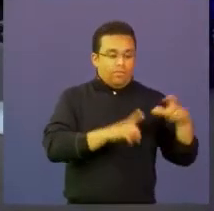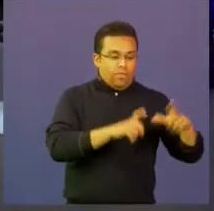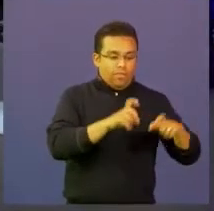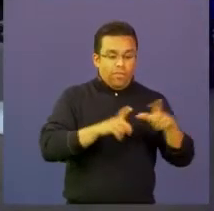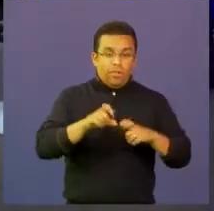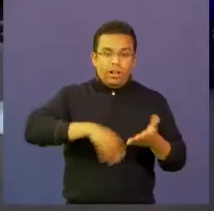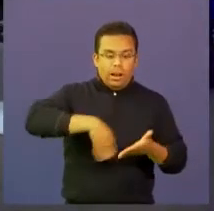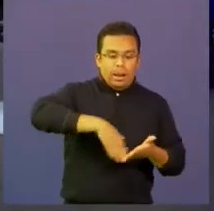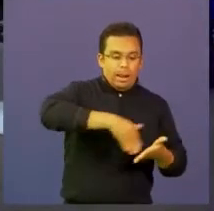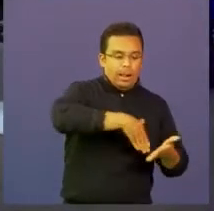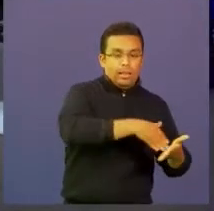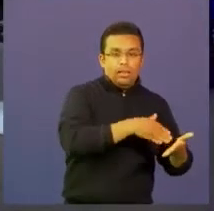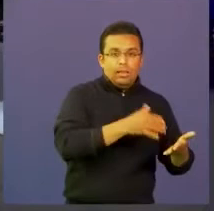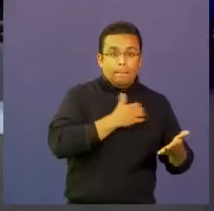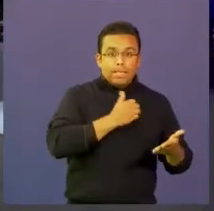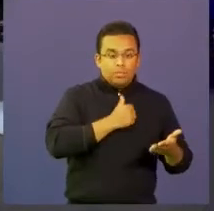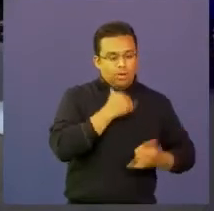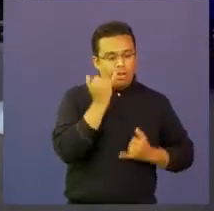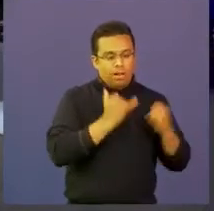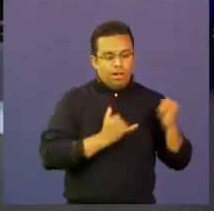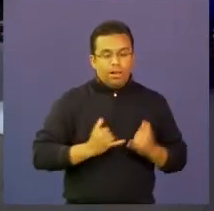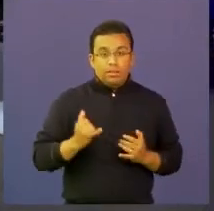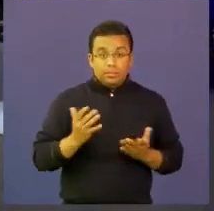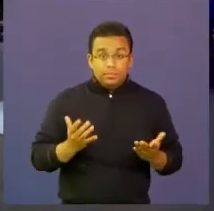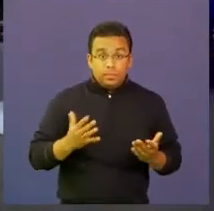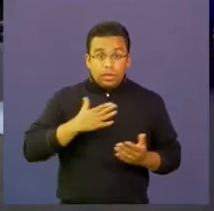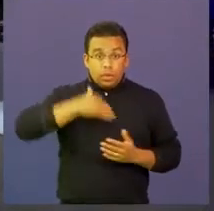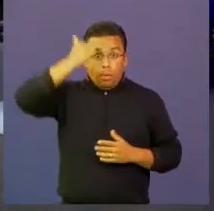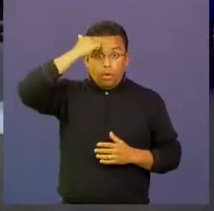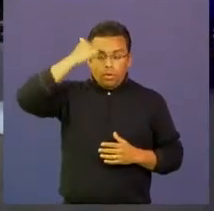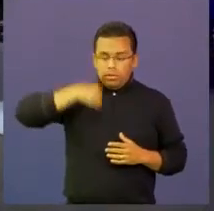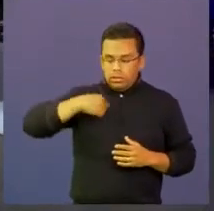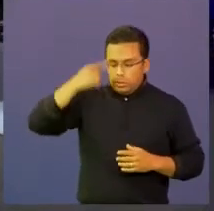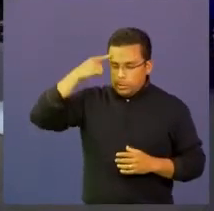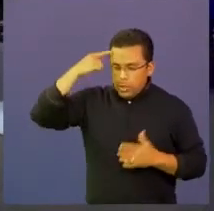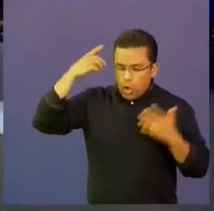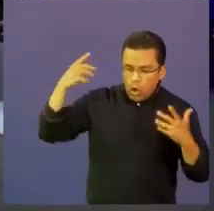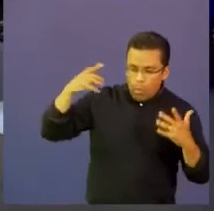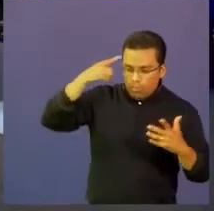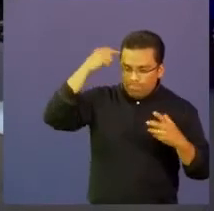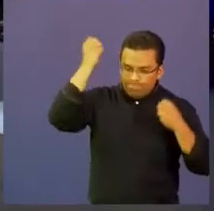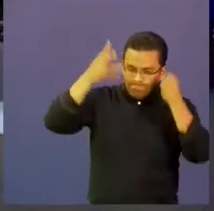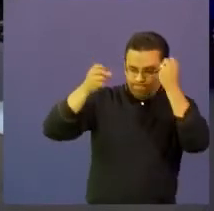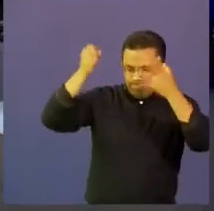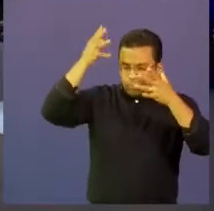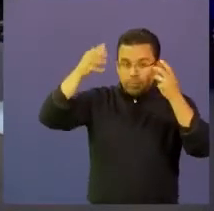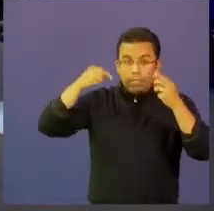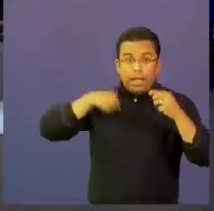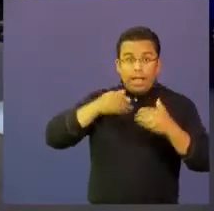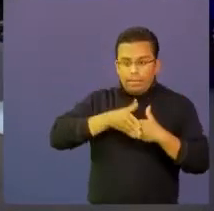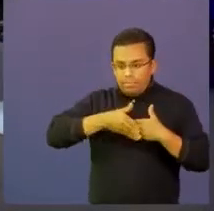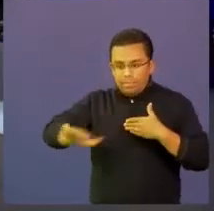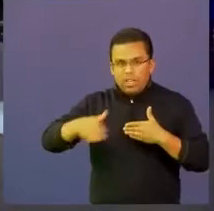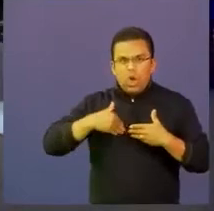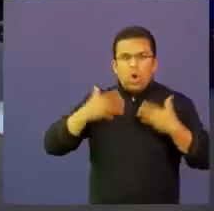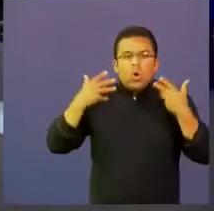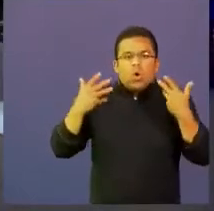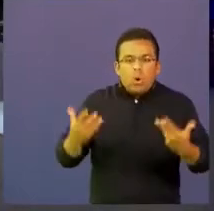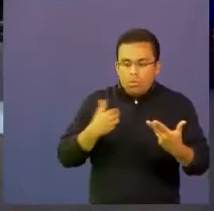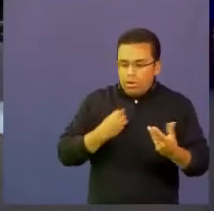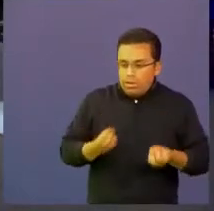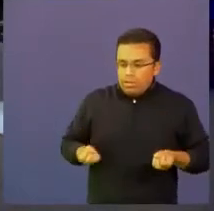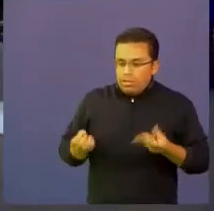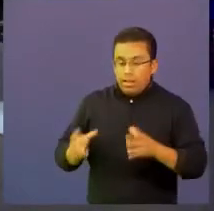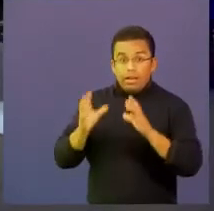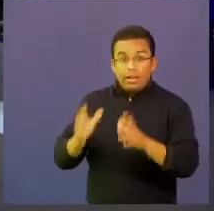para que ellos hagan el profesor ya aquí empieza la imaginación del profesor y la creatividad del profesor de cómo hacer que